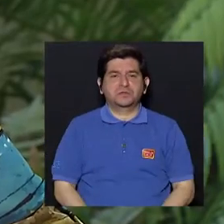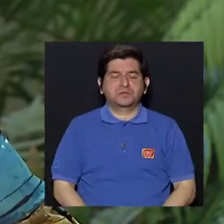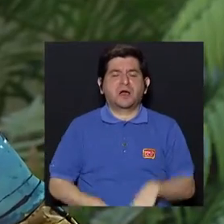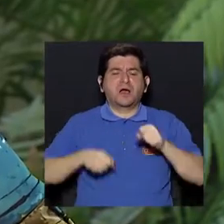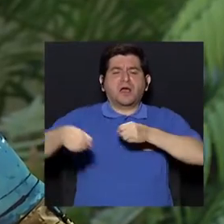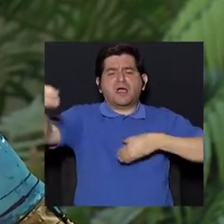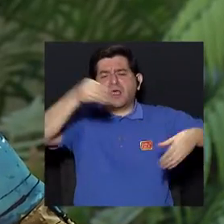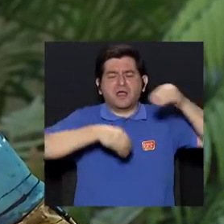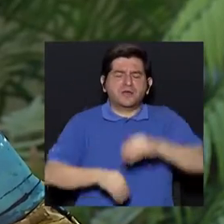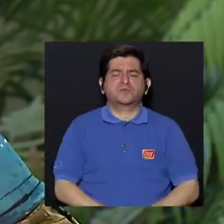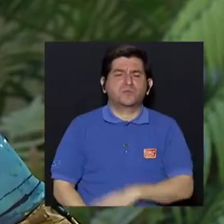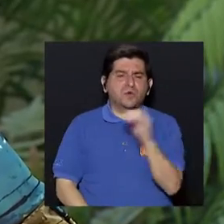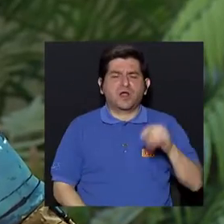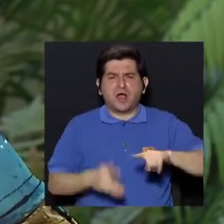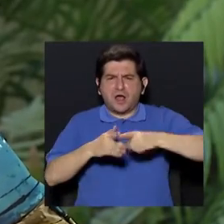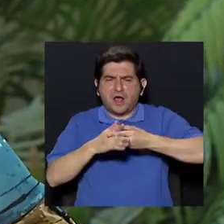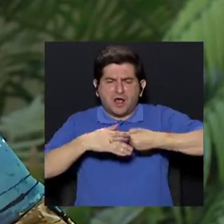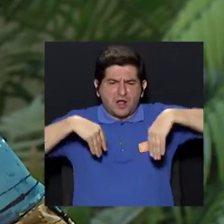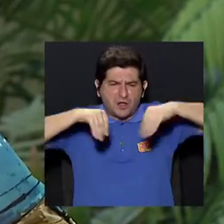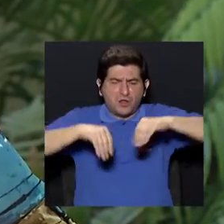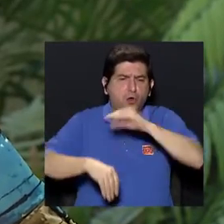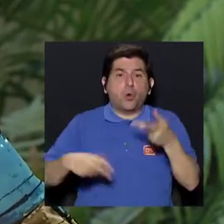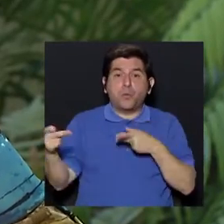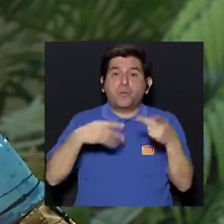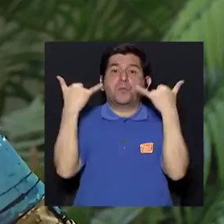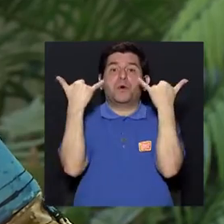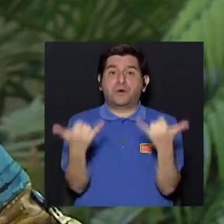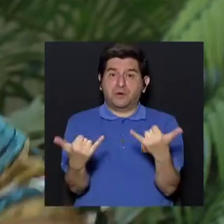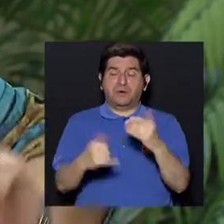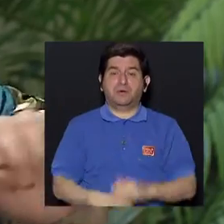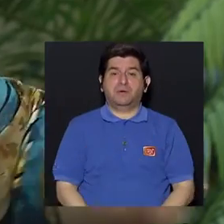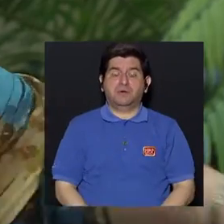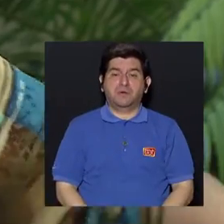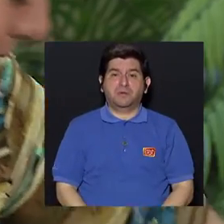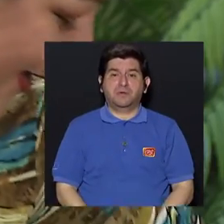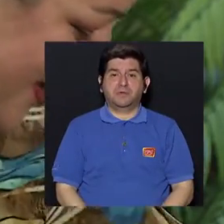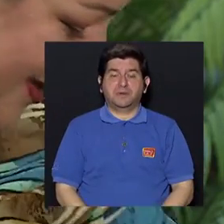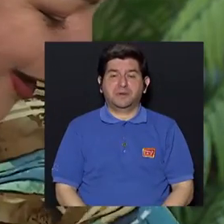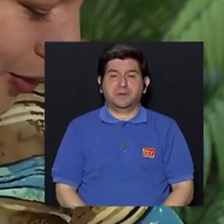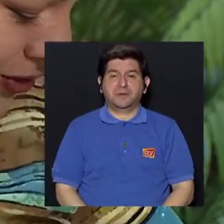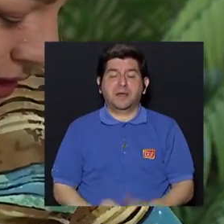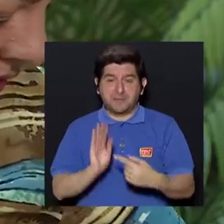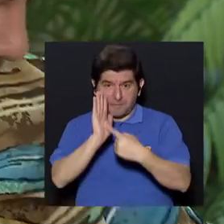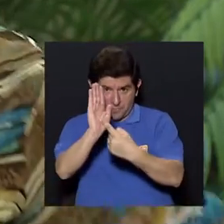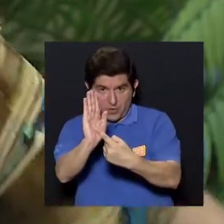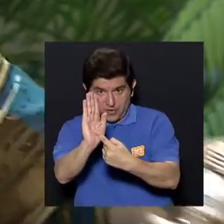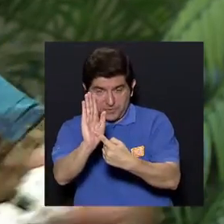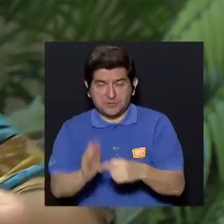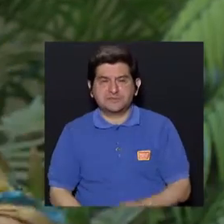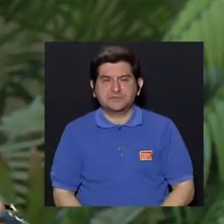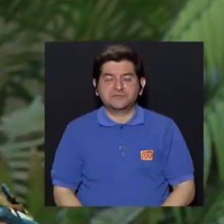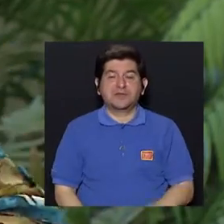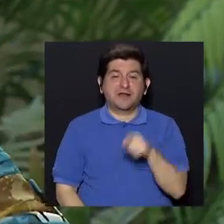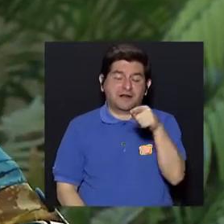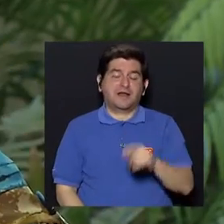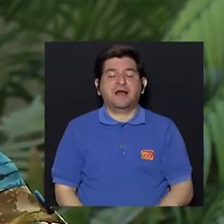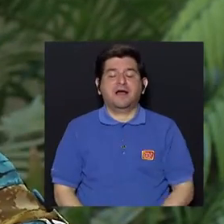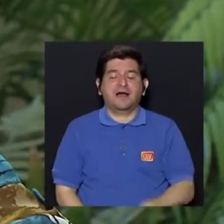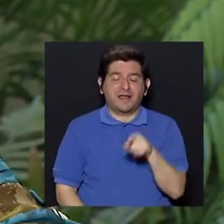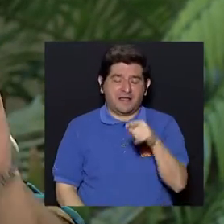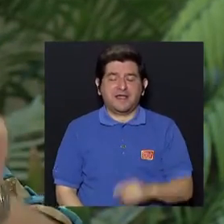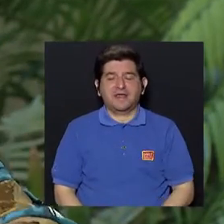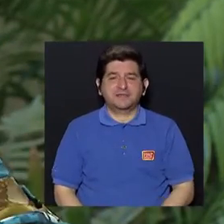supermercado, a la ferretería, inclusive en la misma pulpería ahora, con permiso voy a mostrarles, ¿verdad? Las famosas lámparas